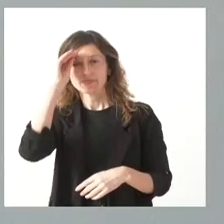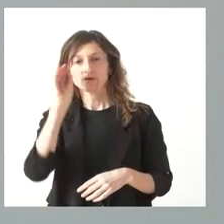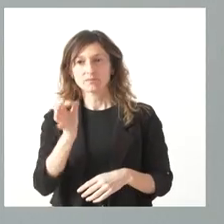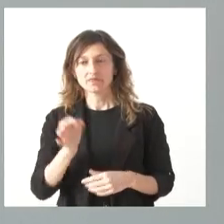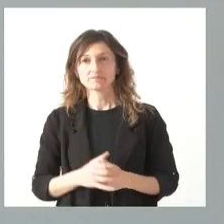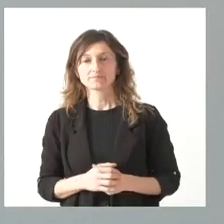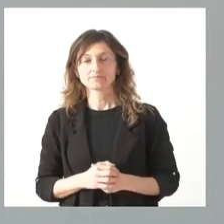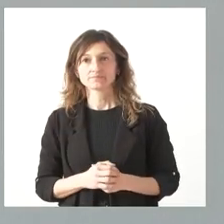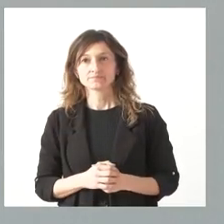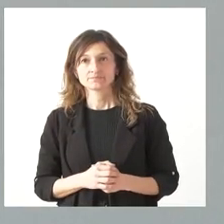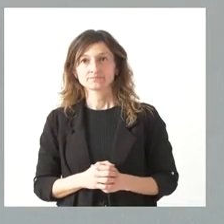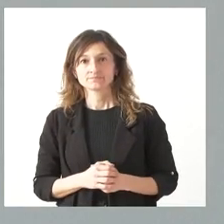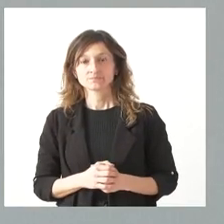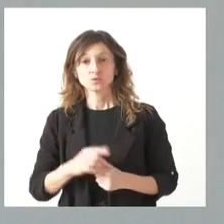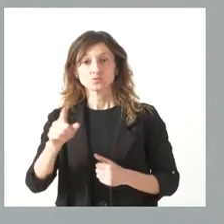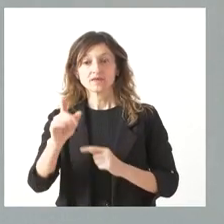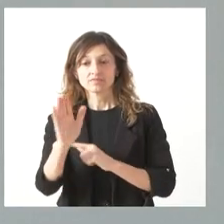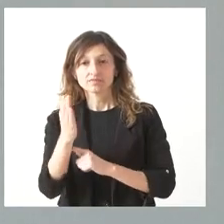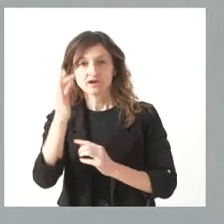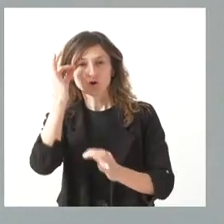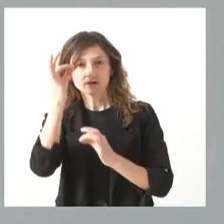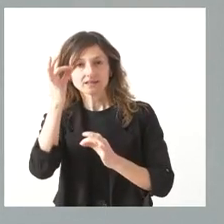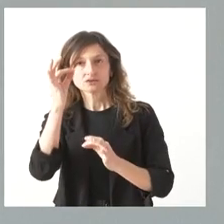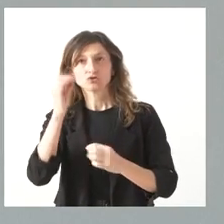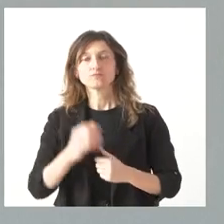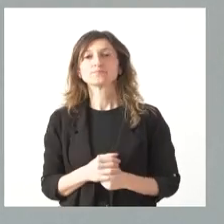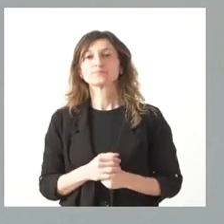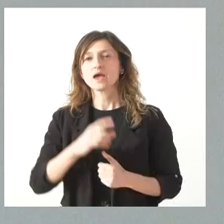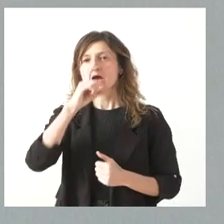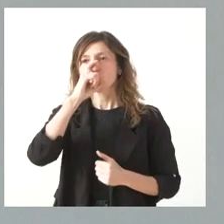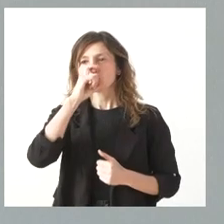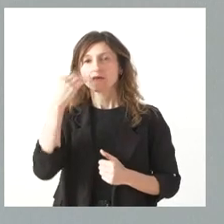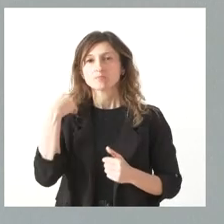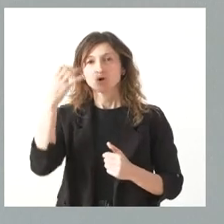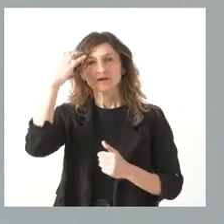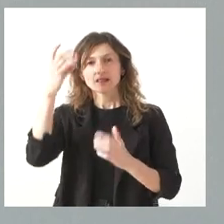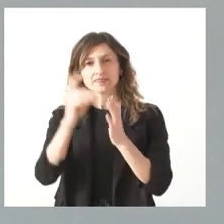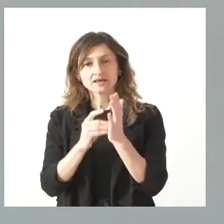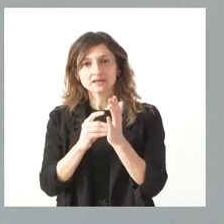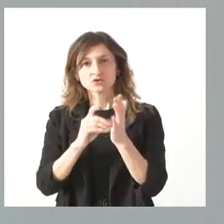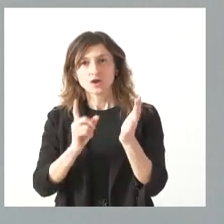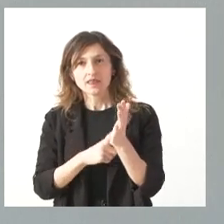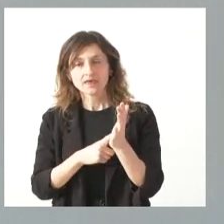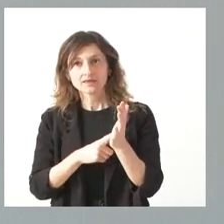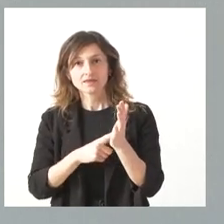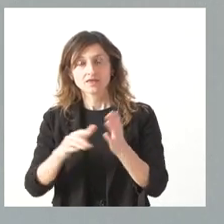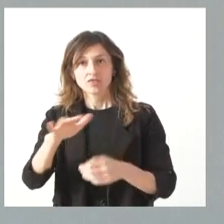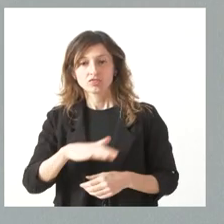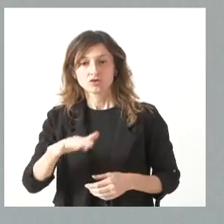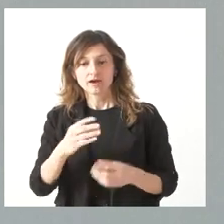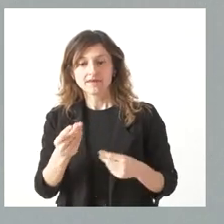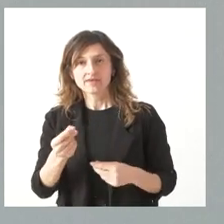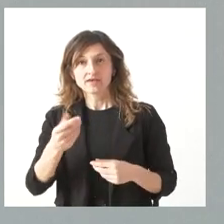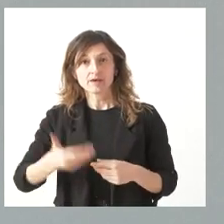Sí, sí, sí. El caso concreto que usted me señala, recordarán ustedes que aprobamos no hace mucho un decreto de ley por el cual determinadas zonas de más alto valor auricular eran